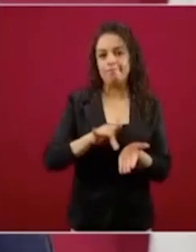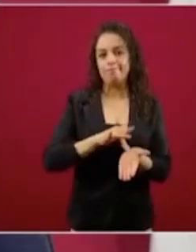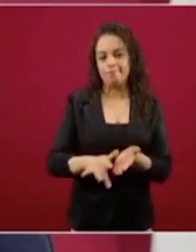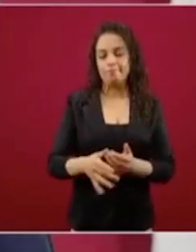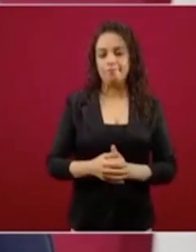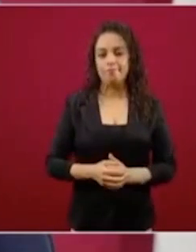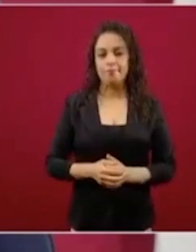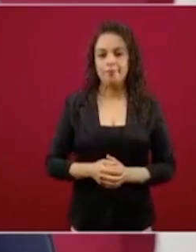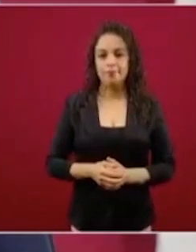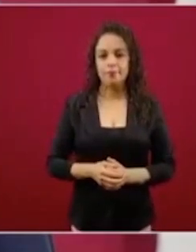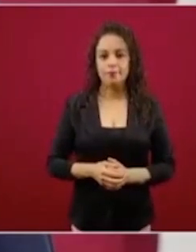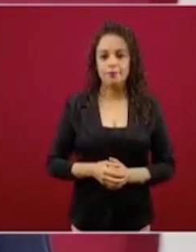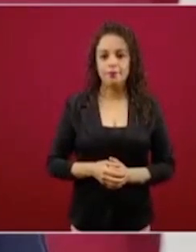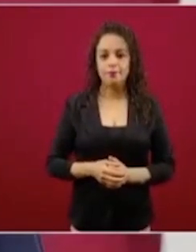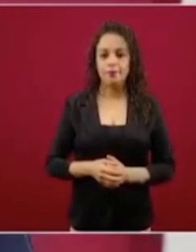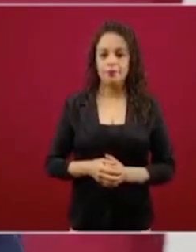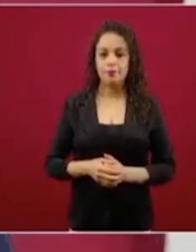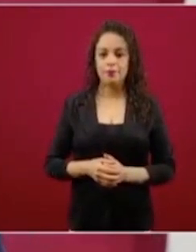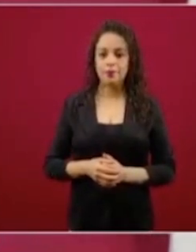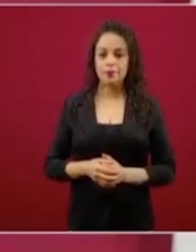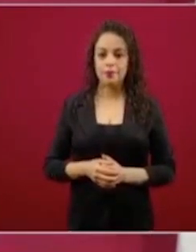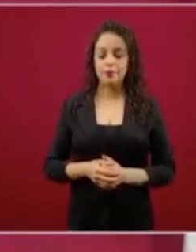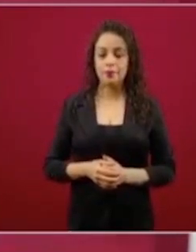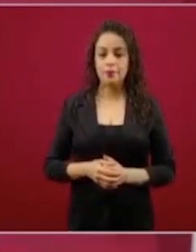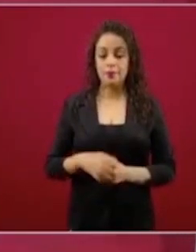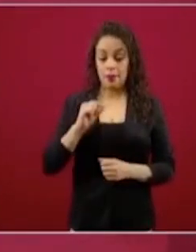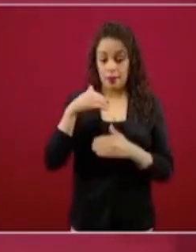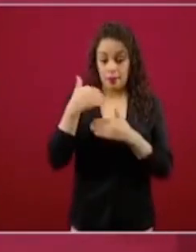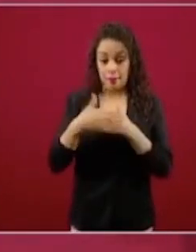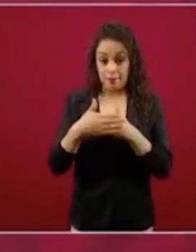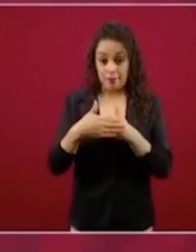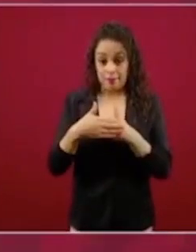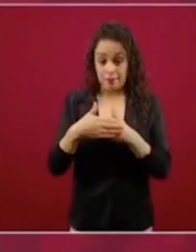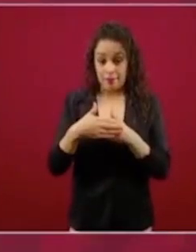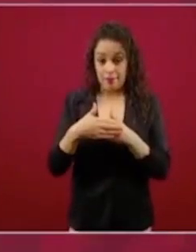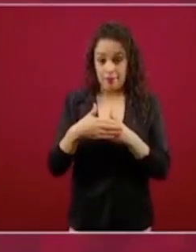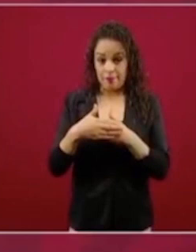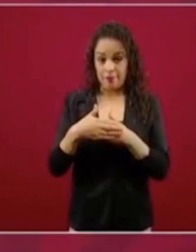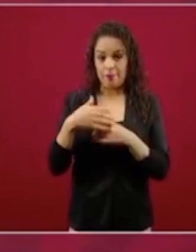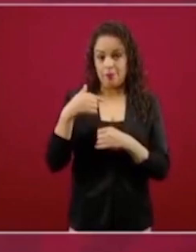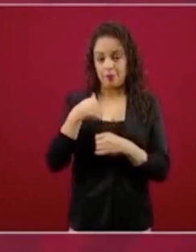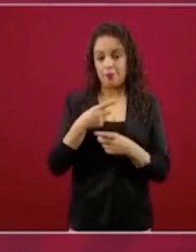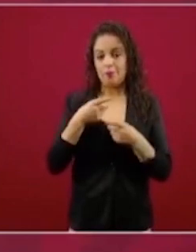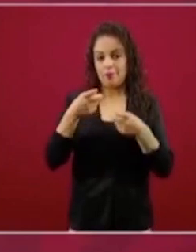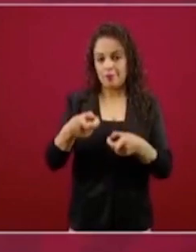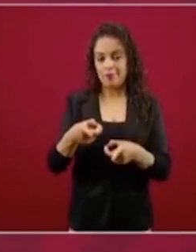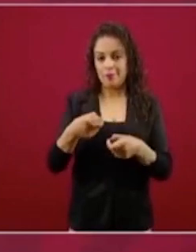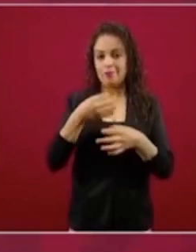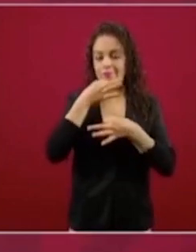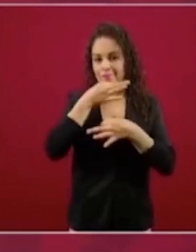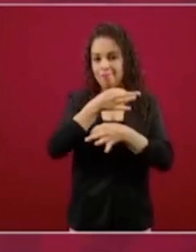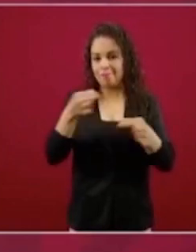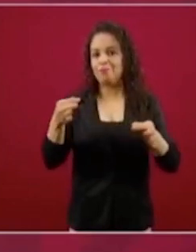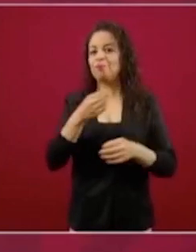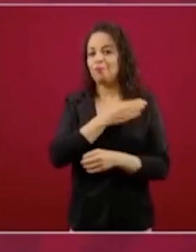Estoy a punto de dar una buena noticia, les adelanto, de que